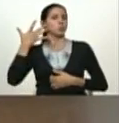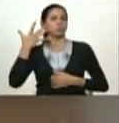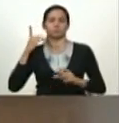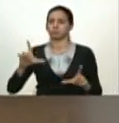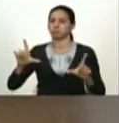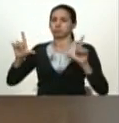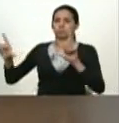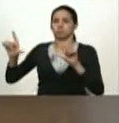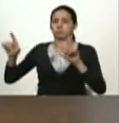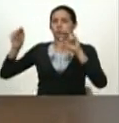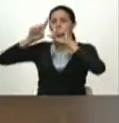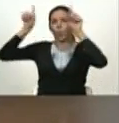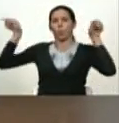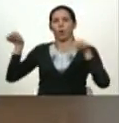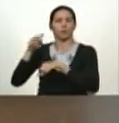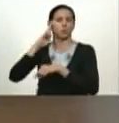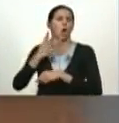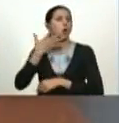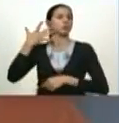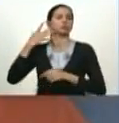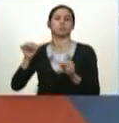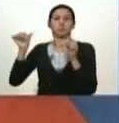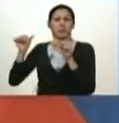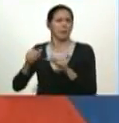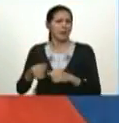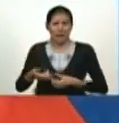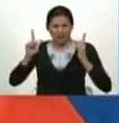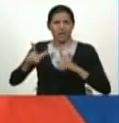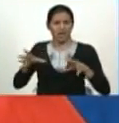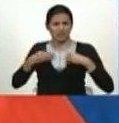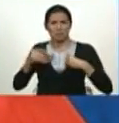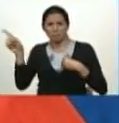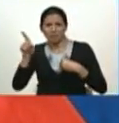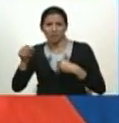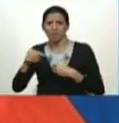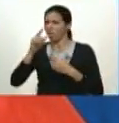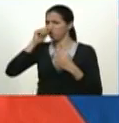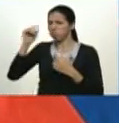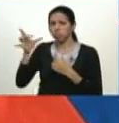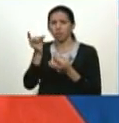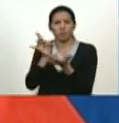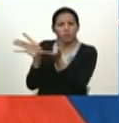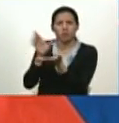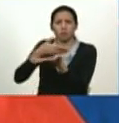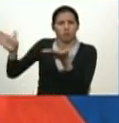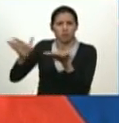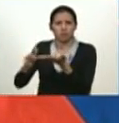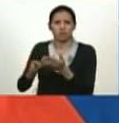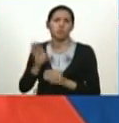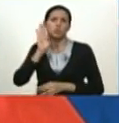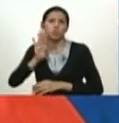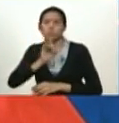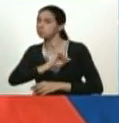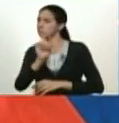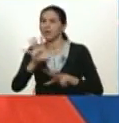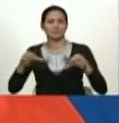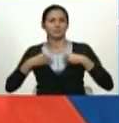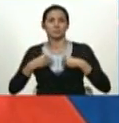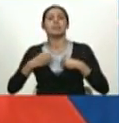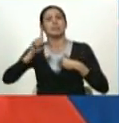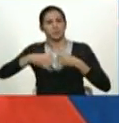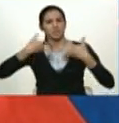de Bolívar y no vamos a permitir que nadie lo patee y nadie lo mansille saben ustedes y somos los hijos de Hugo Chávez también